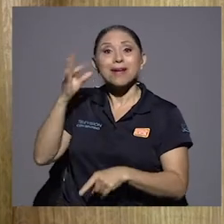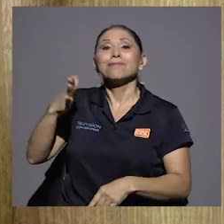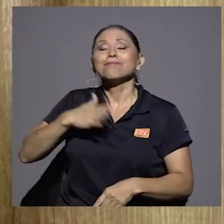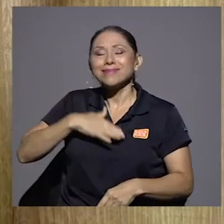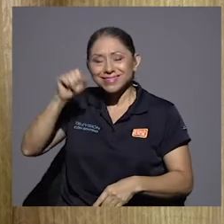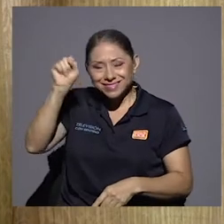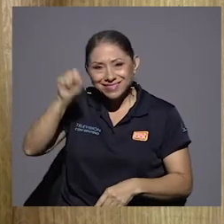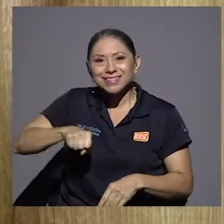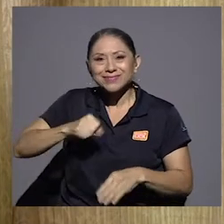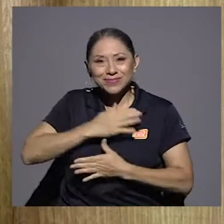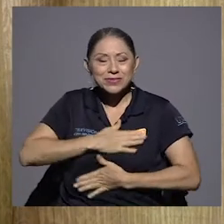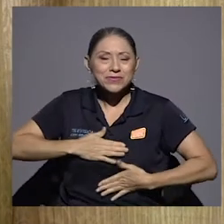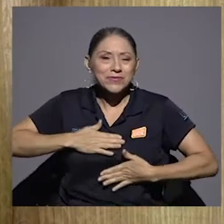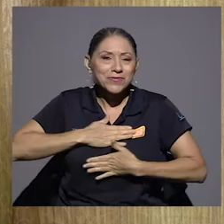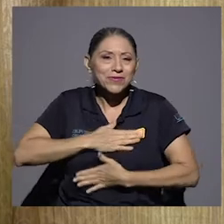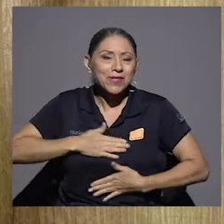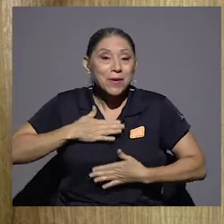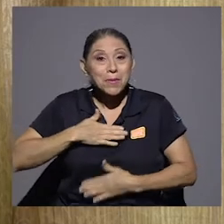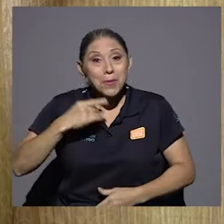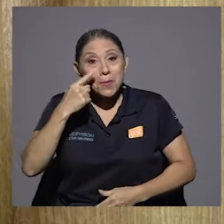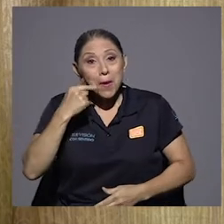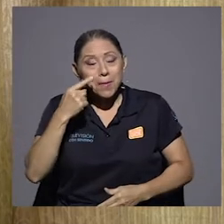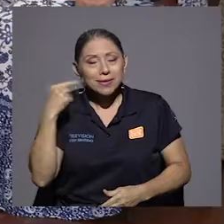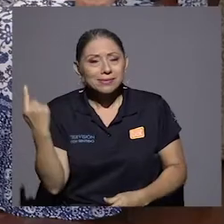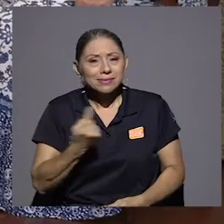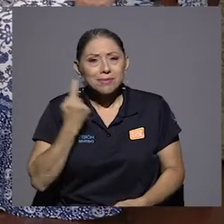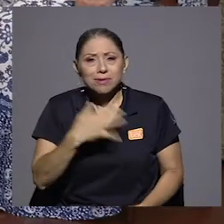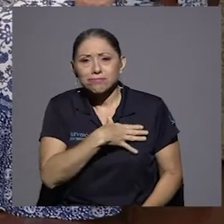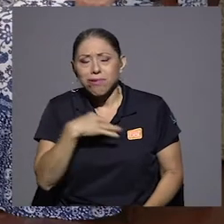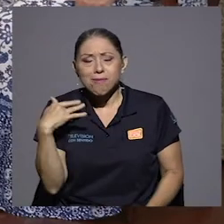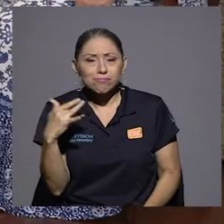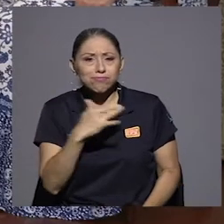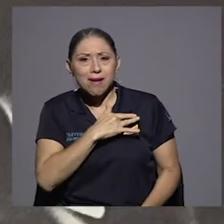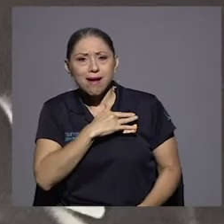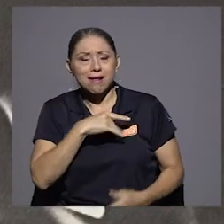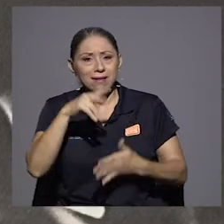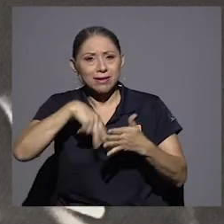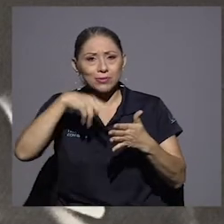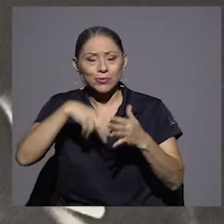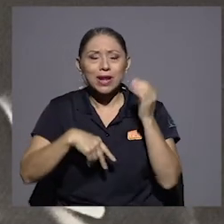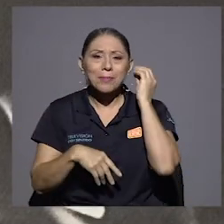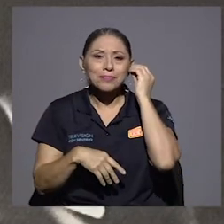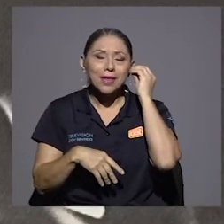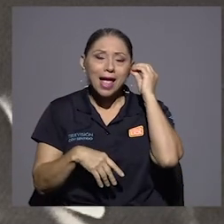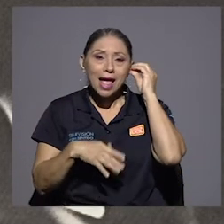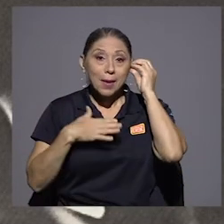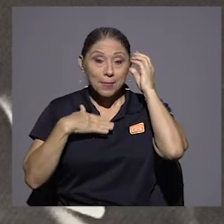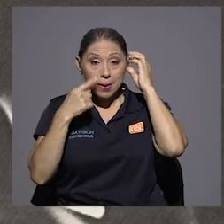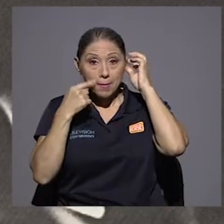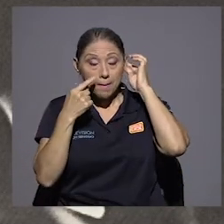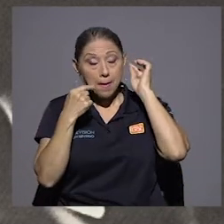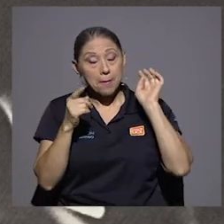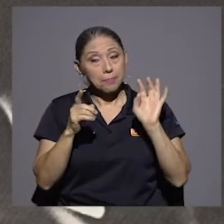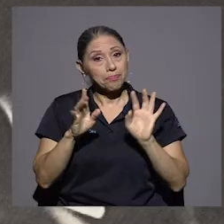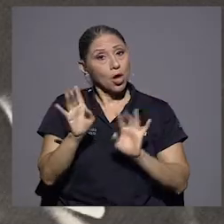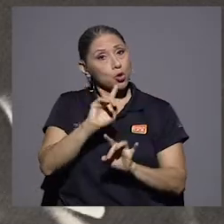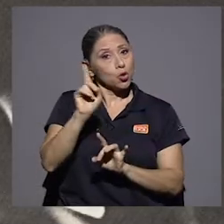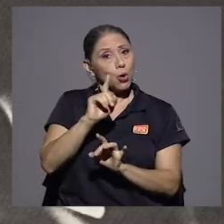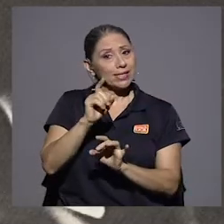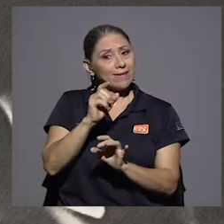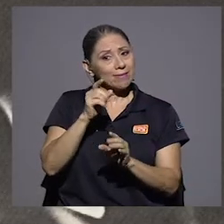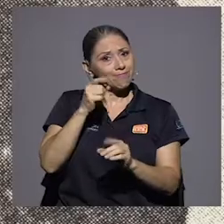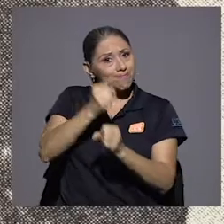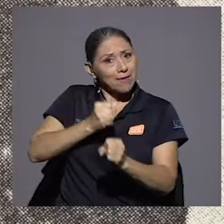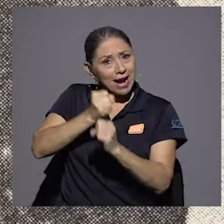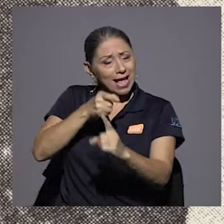escuchado de eso, ¿verdad? De esa pasión de mi papá por la lectura. Papá, a pesar de no estar ejerciendo propiamente la